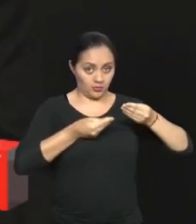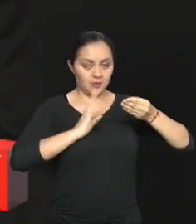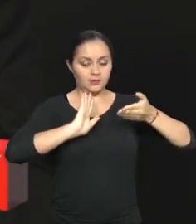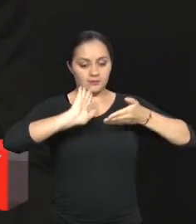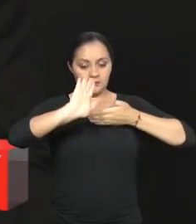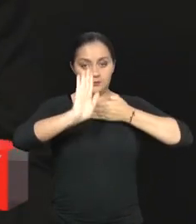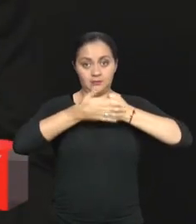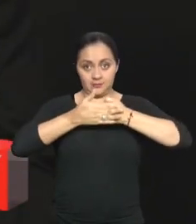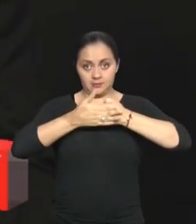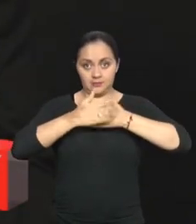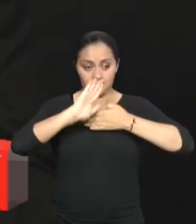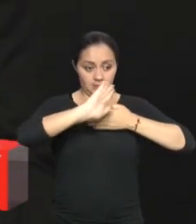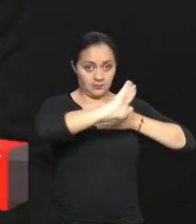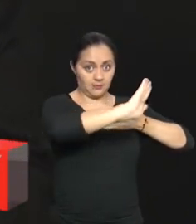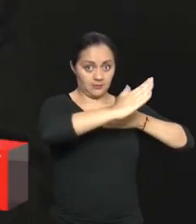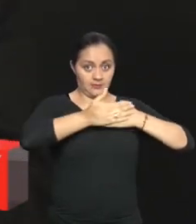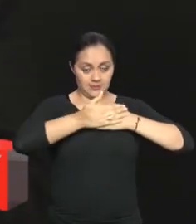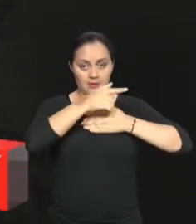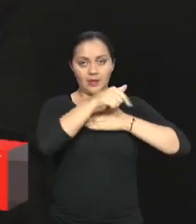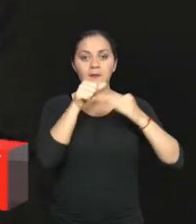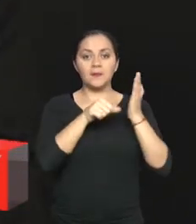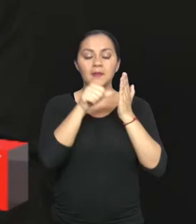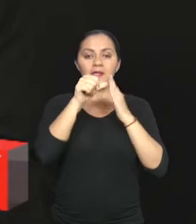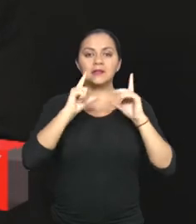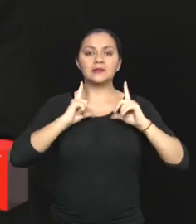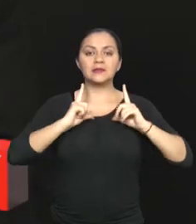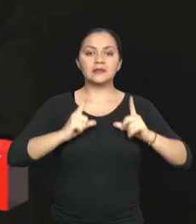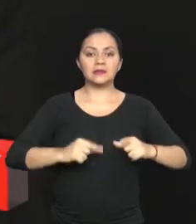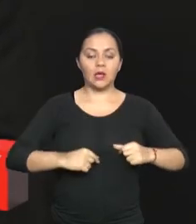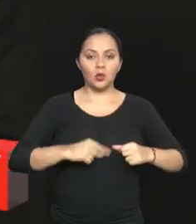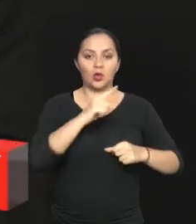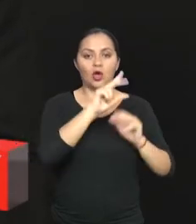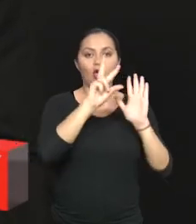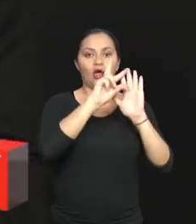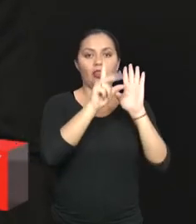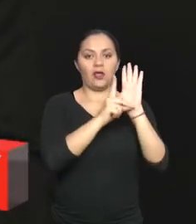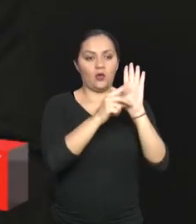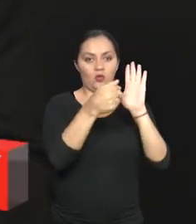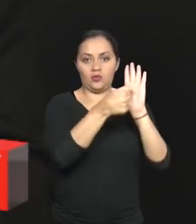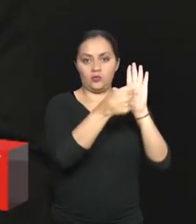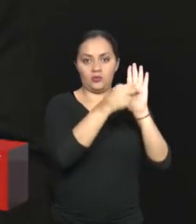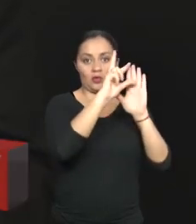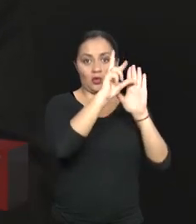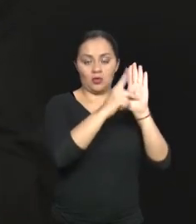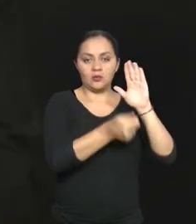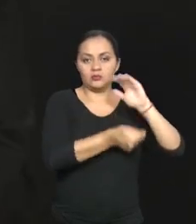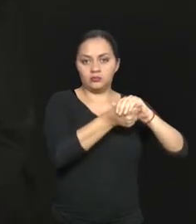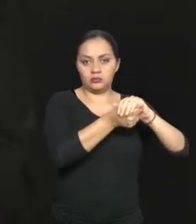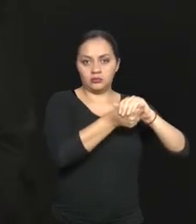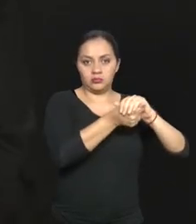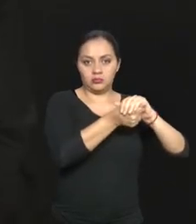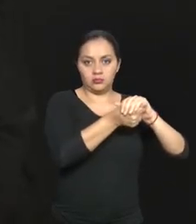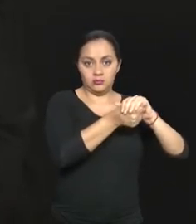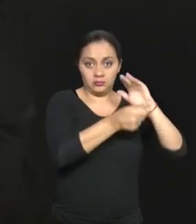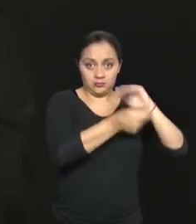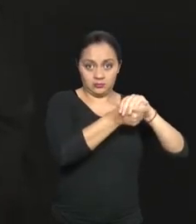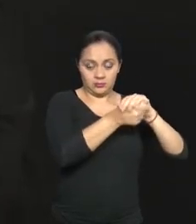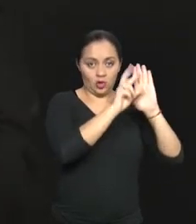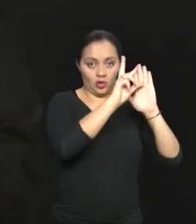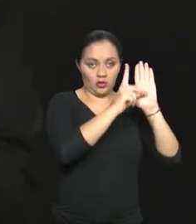ministerio. ¿El ministerio te da ese código? Sí, ese código se crea en este certificado. Y ese código luego nosotros lo podemos